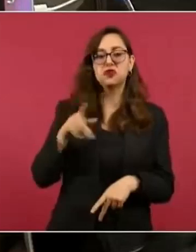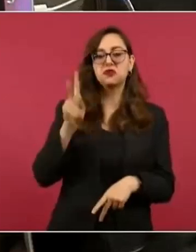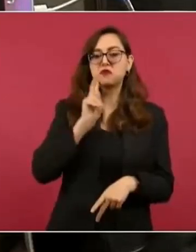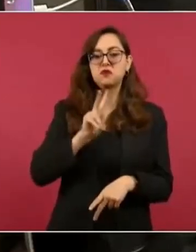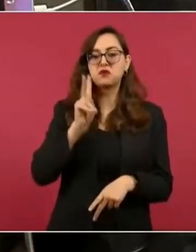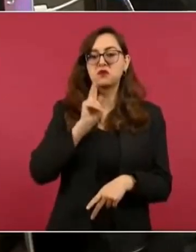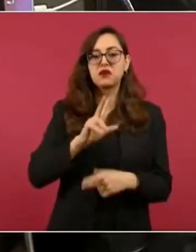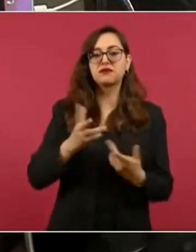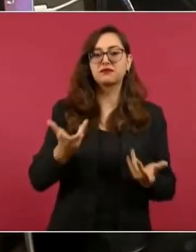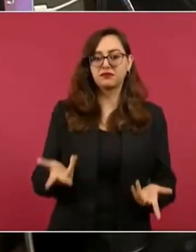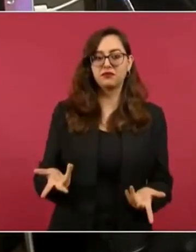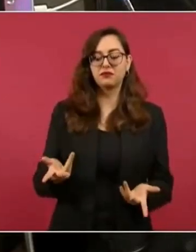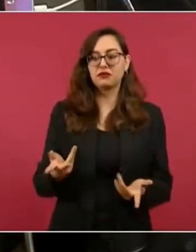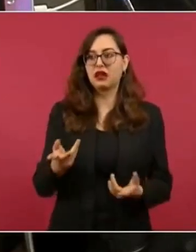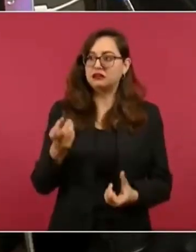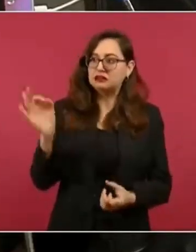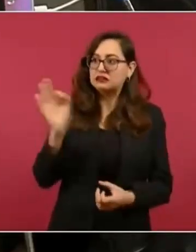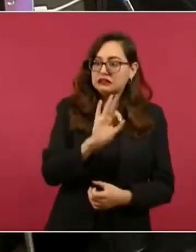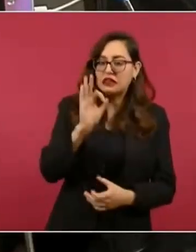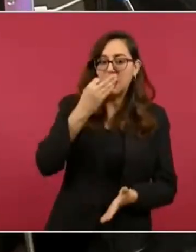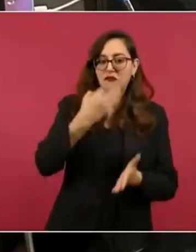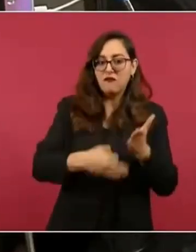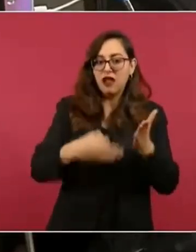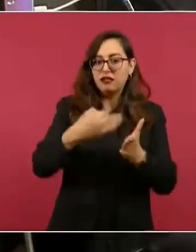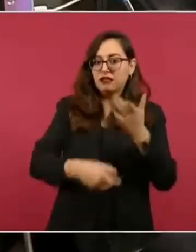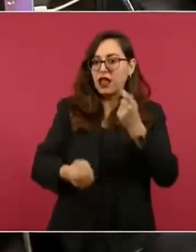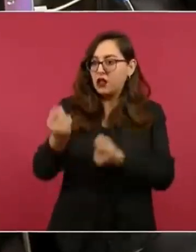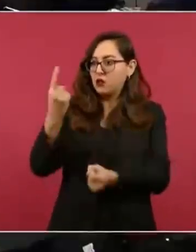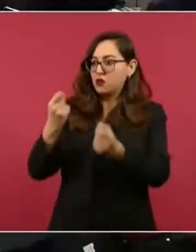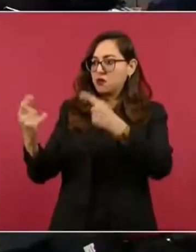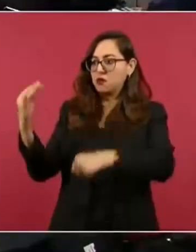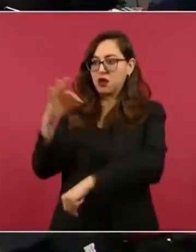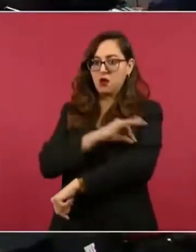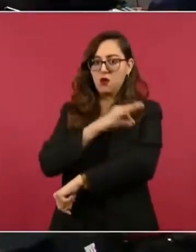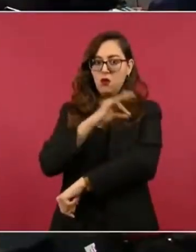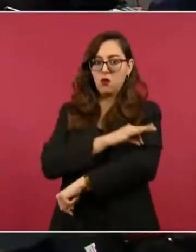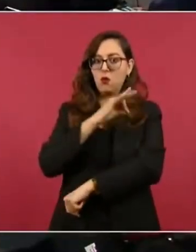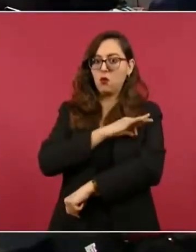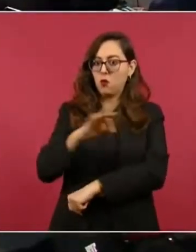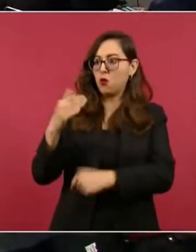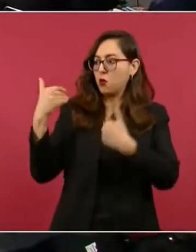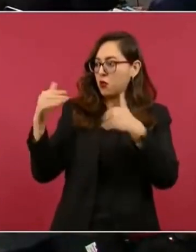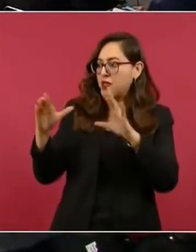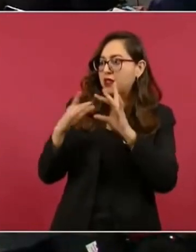pues apoyen este proyecto tan interesante. Gracias. Tú puedes,